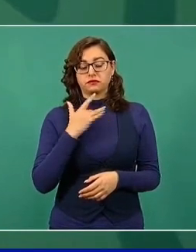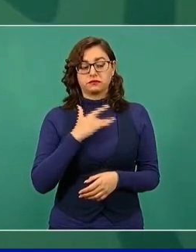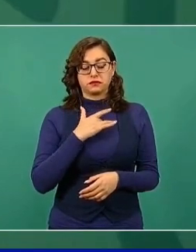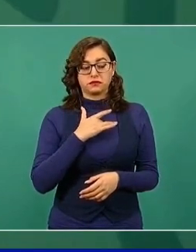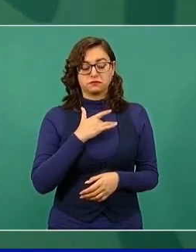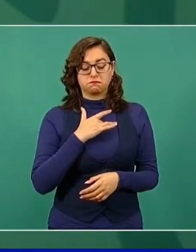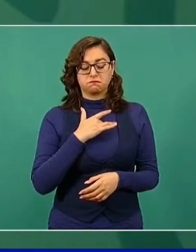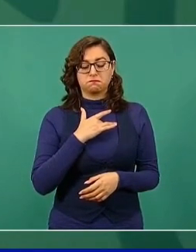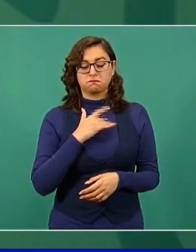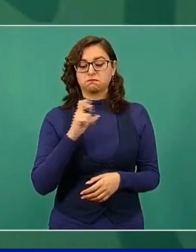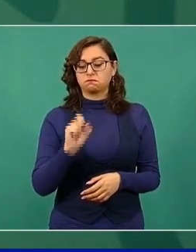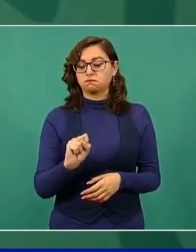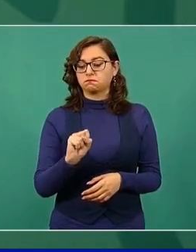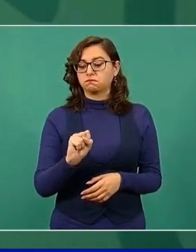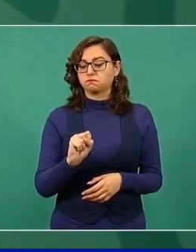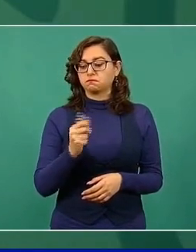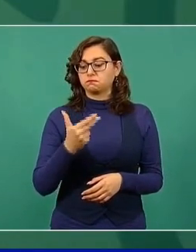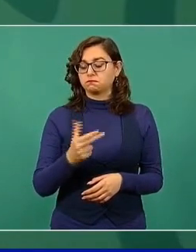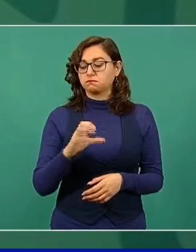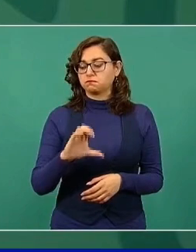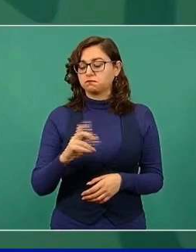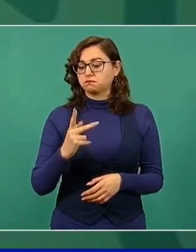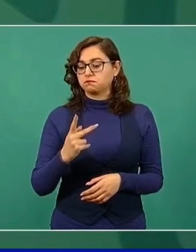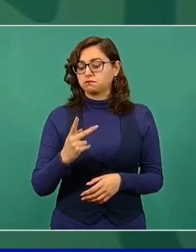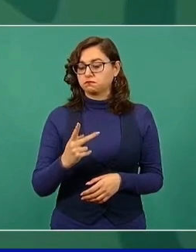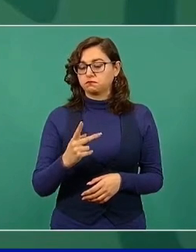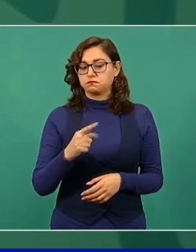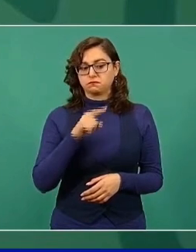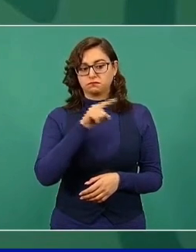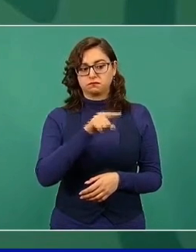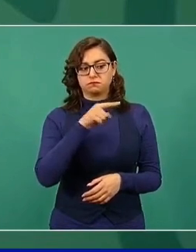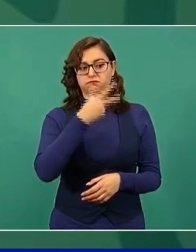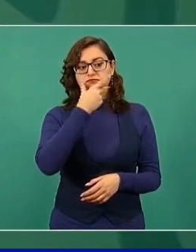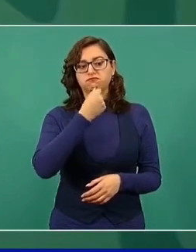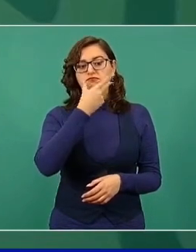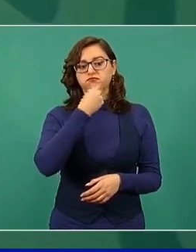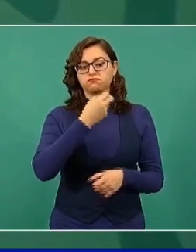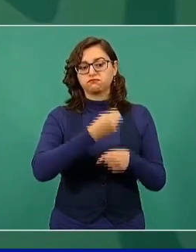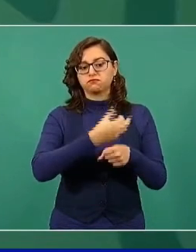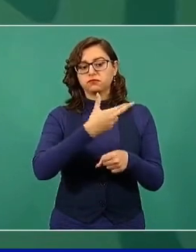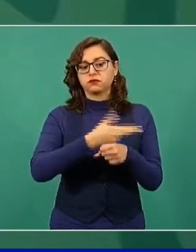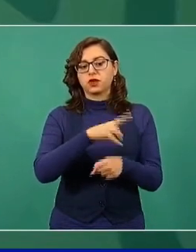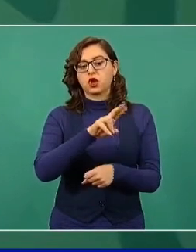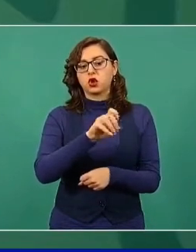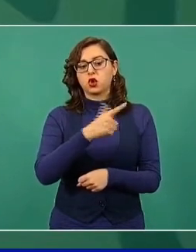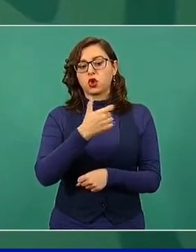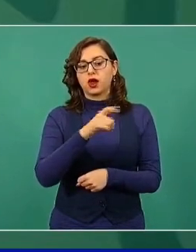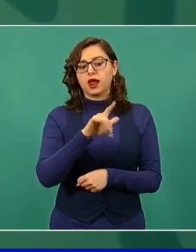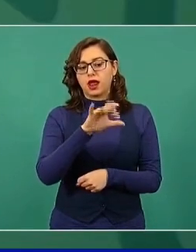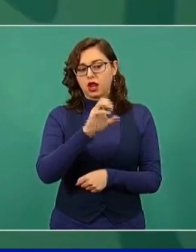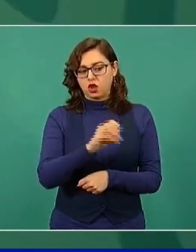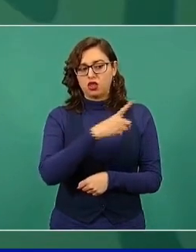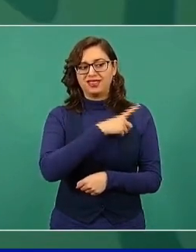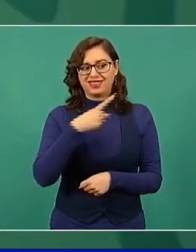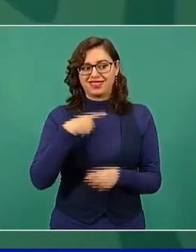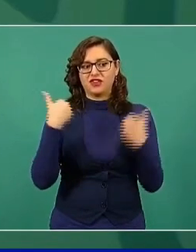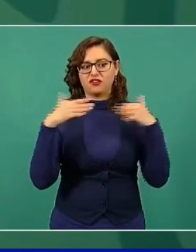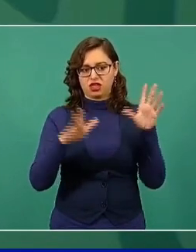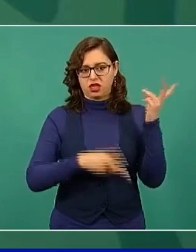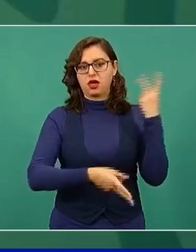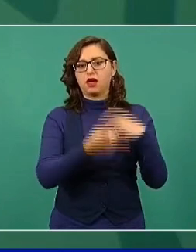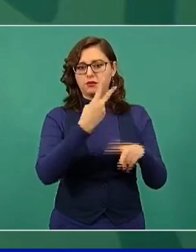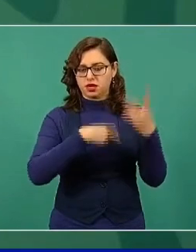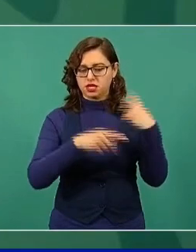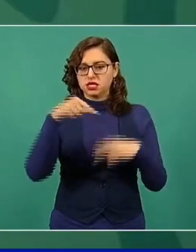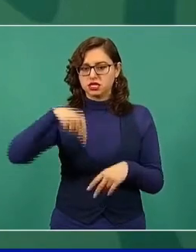Ramírez de la O, secretario de Hacienda, lo expusiera, como lo hizo en